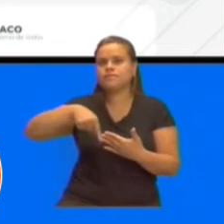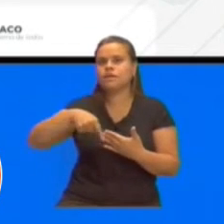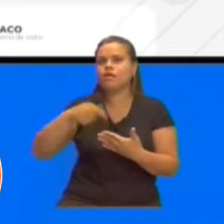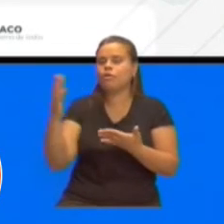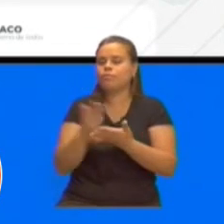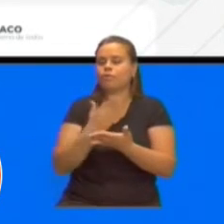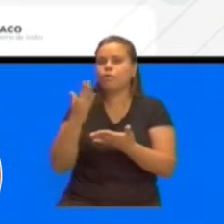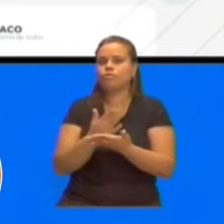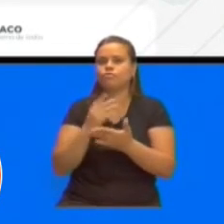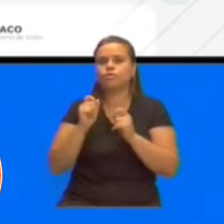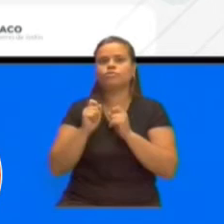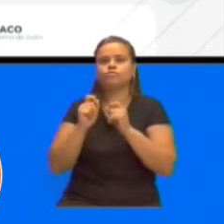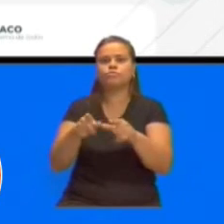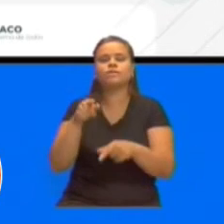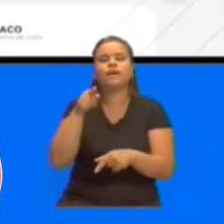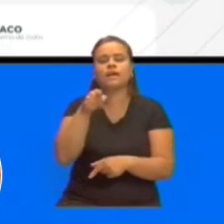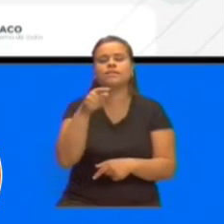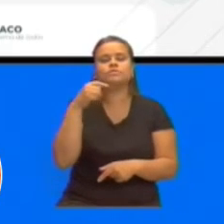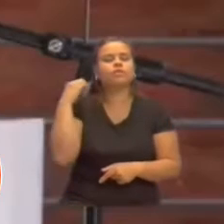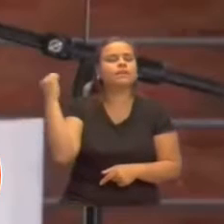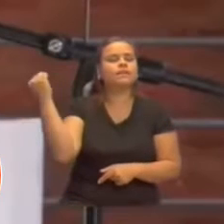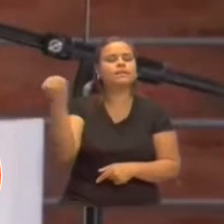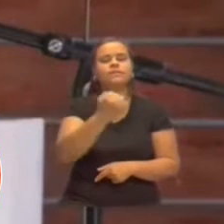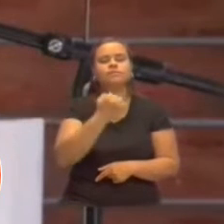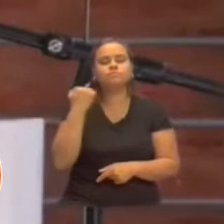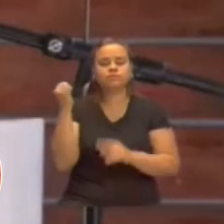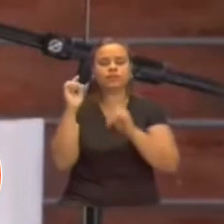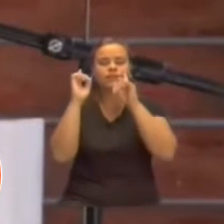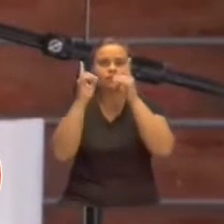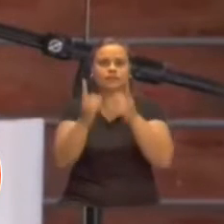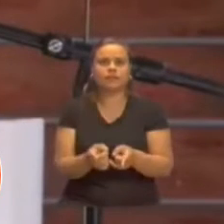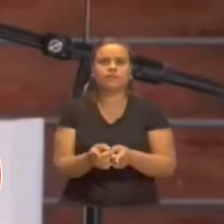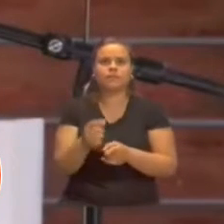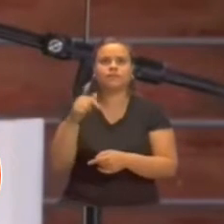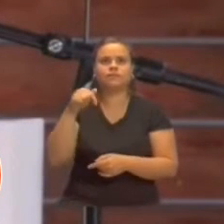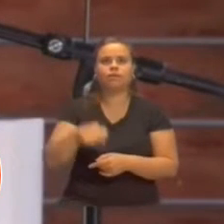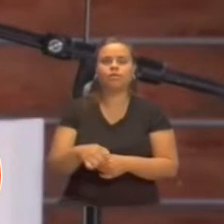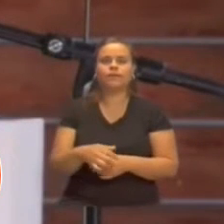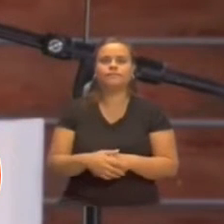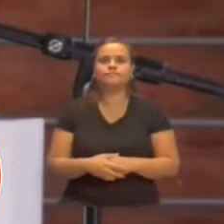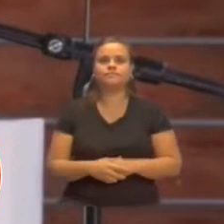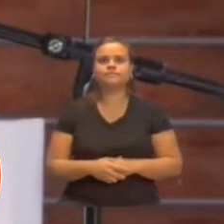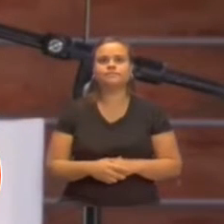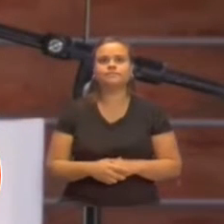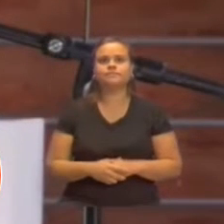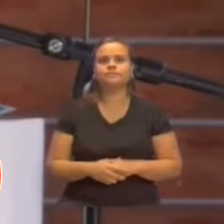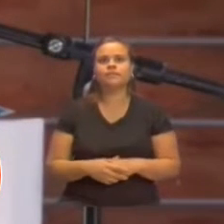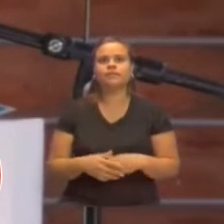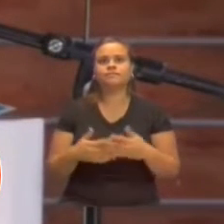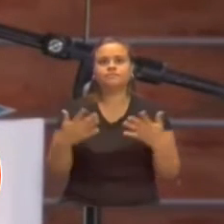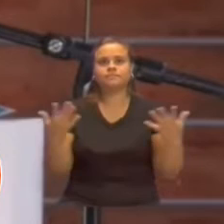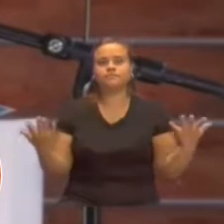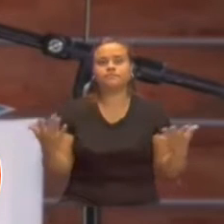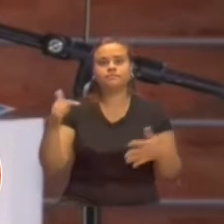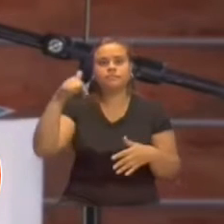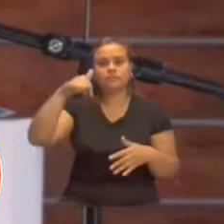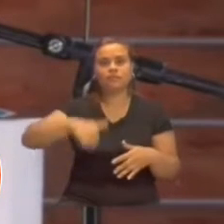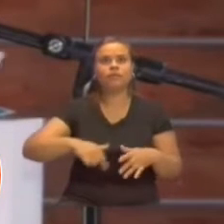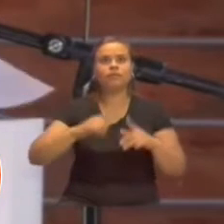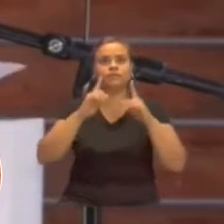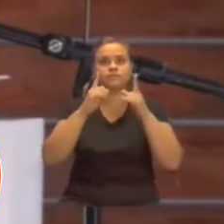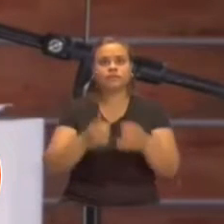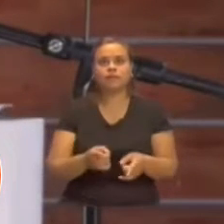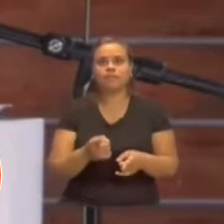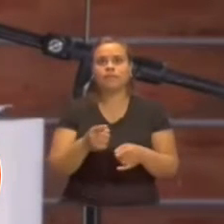por supuesto para la atención de las enfermedades que nuestra población atraviesa. En ese sentido, y agradecer, es una alianza